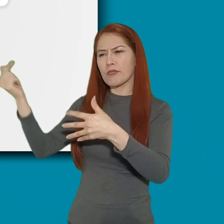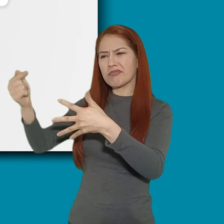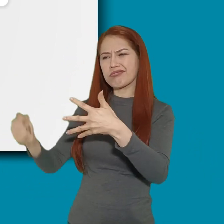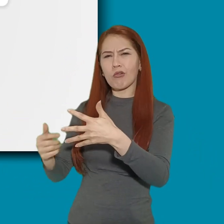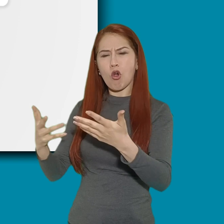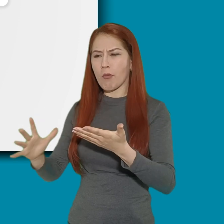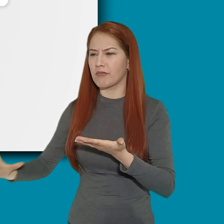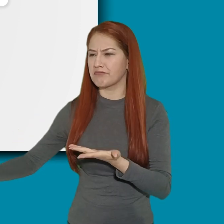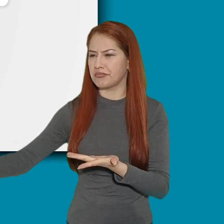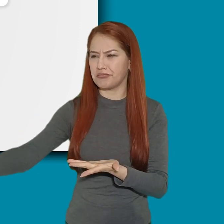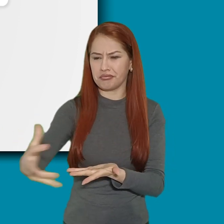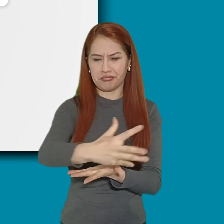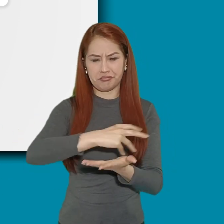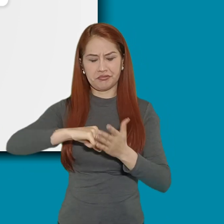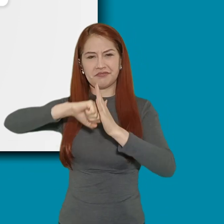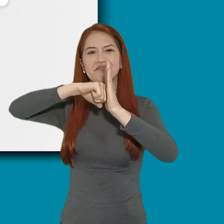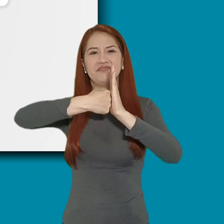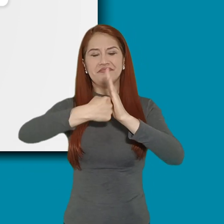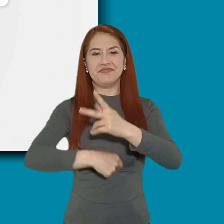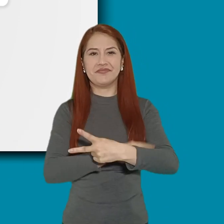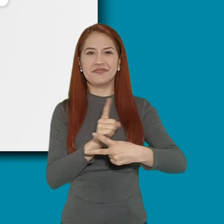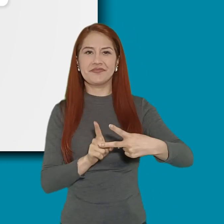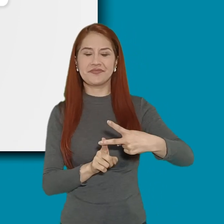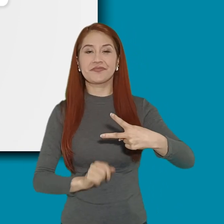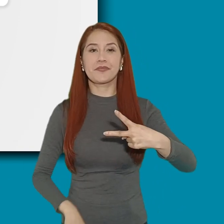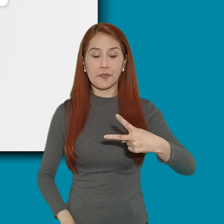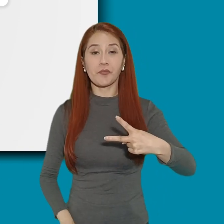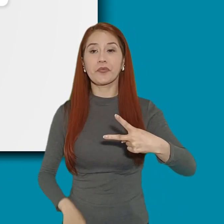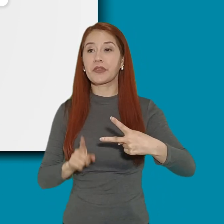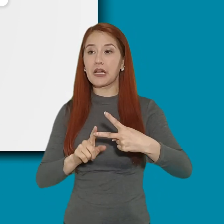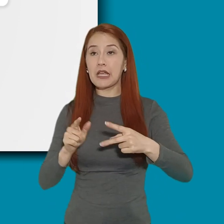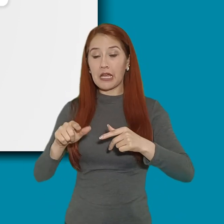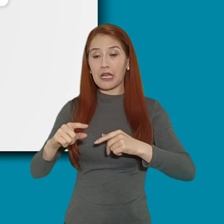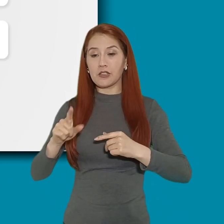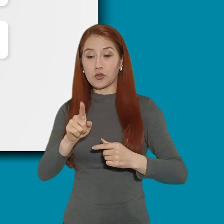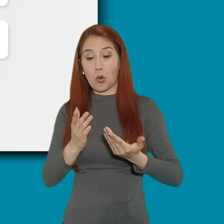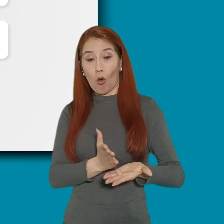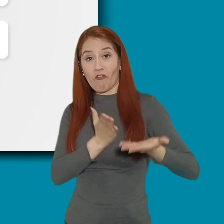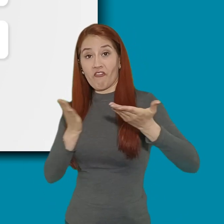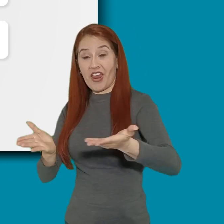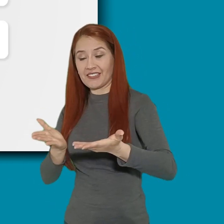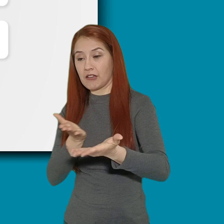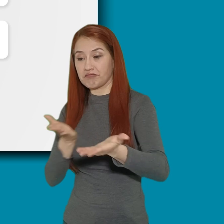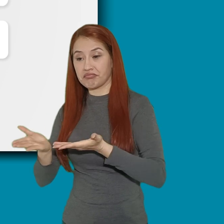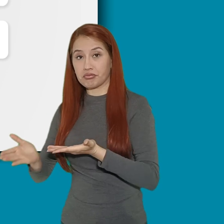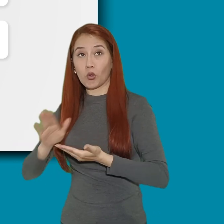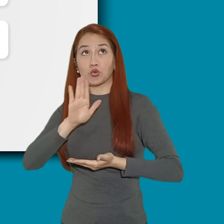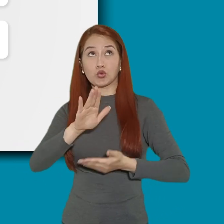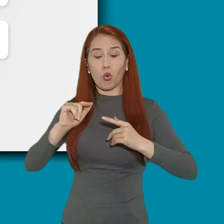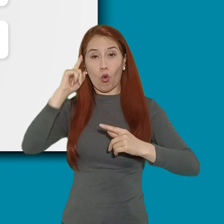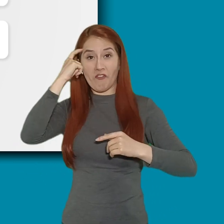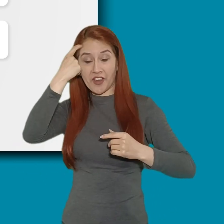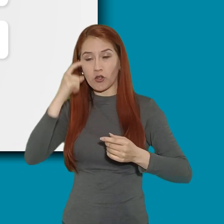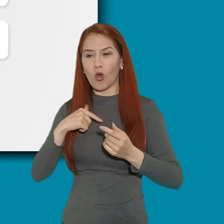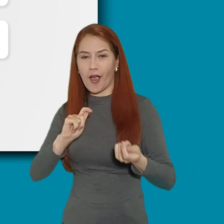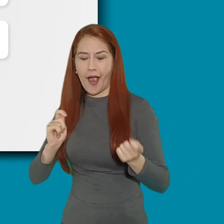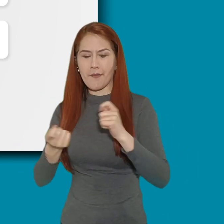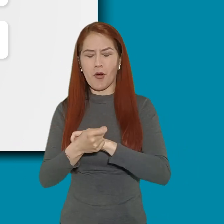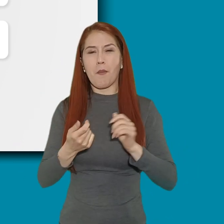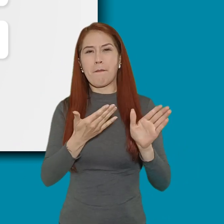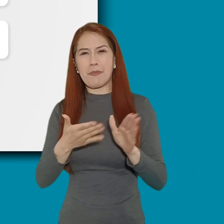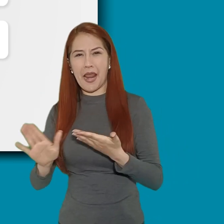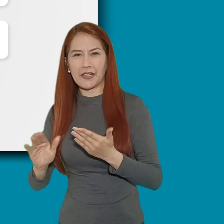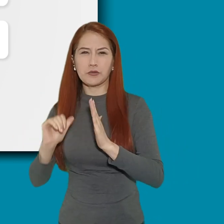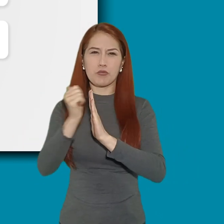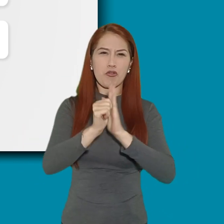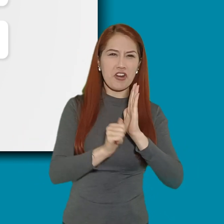incluyendo uso de datos sobre la población. Segundo, transformar la oferta pública en políticas, planes, programas y